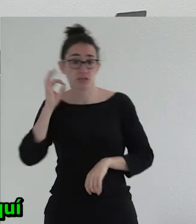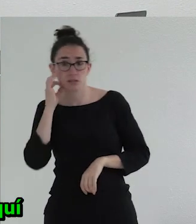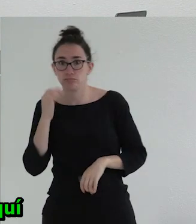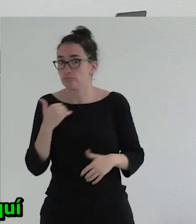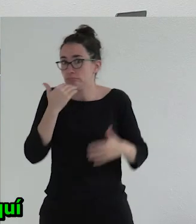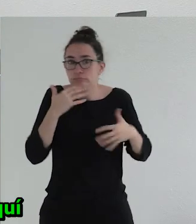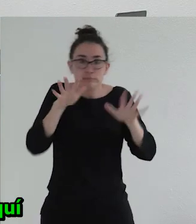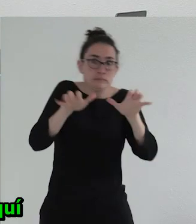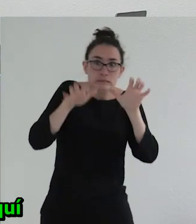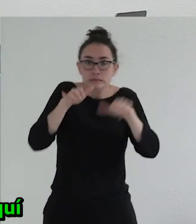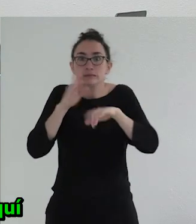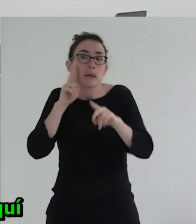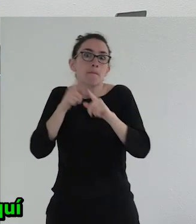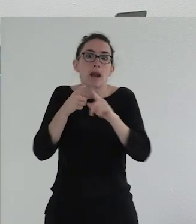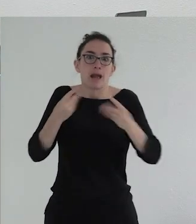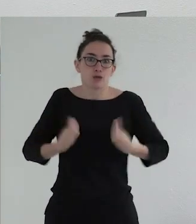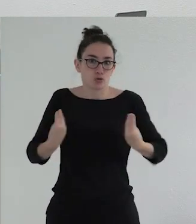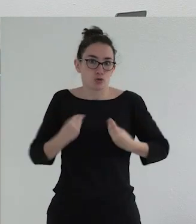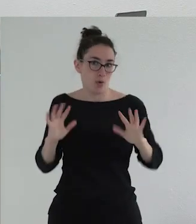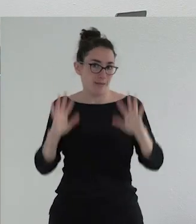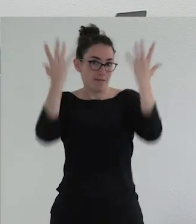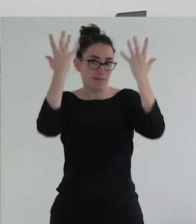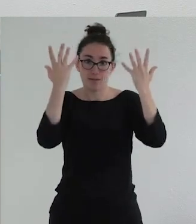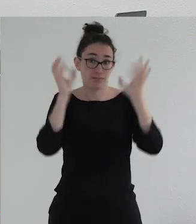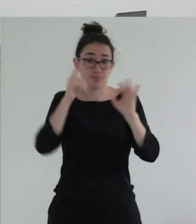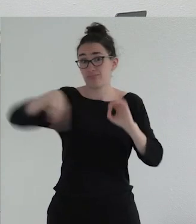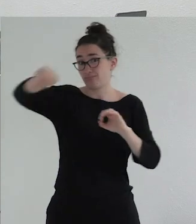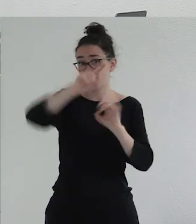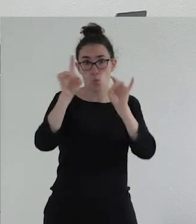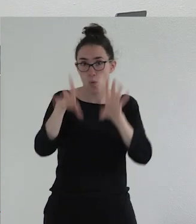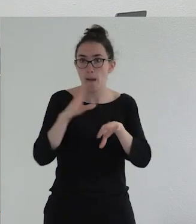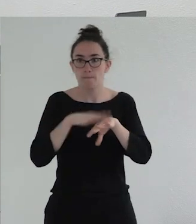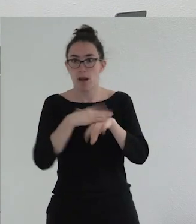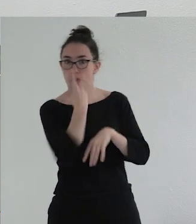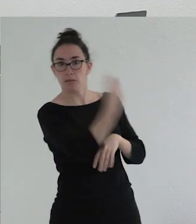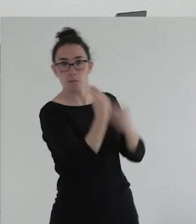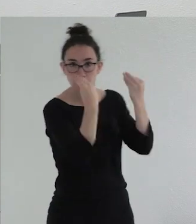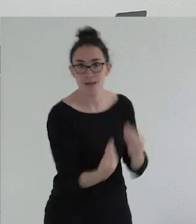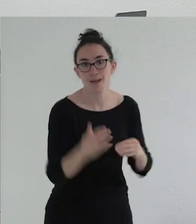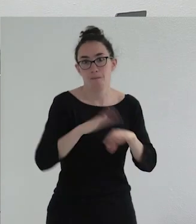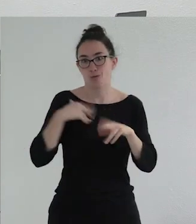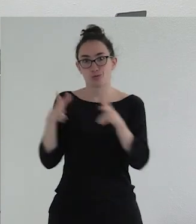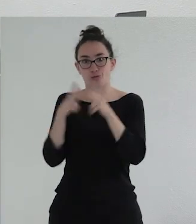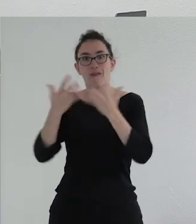aprenden para sobrevivir y todas las personas que estamos aquí hemos tenido que aprender para sobrevivir, para hacernos inteligibles, para ser funcionales socialmente en una